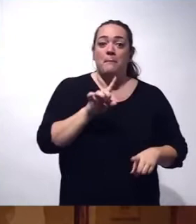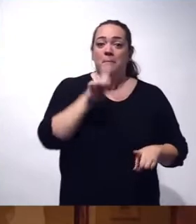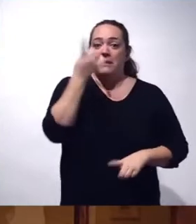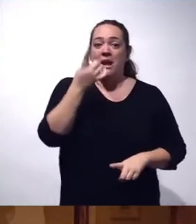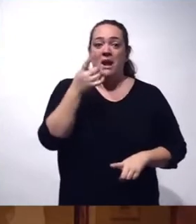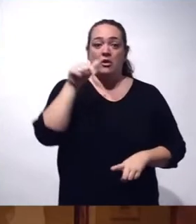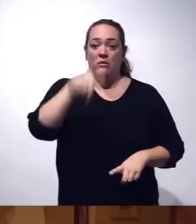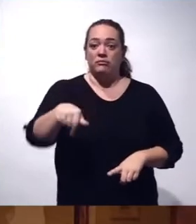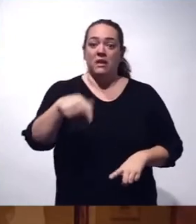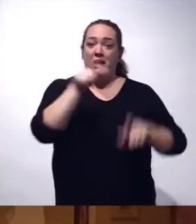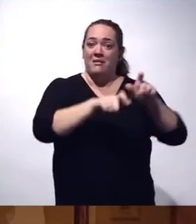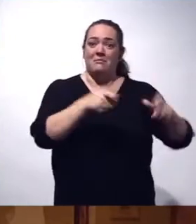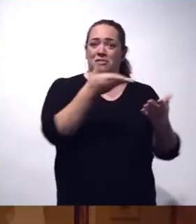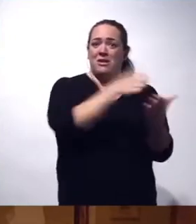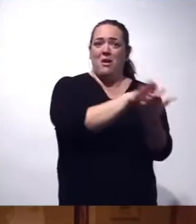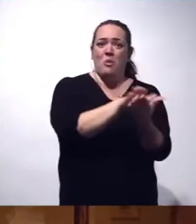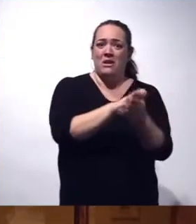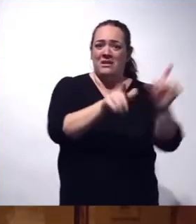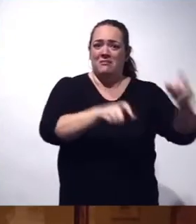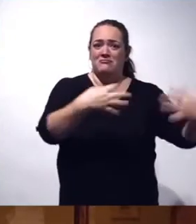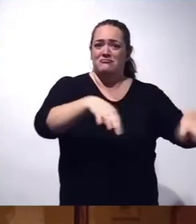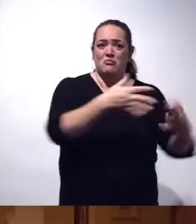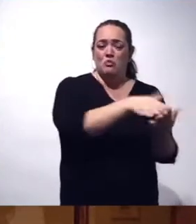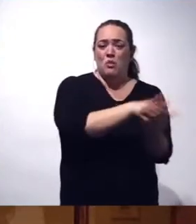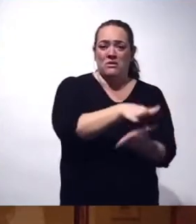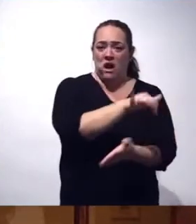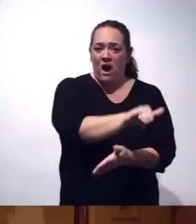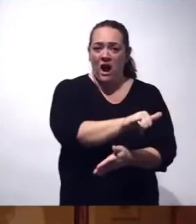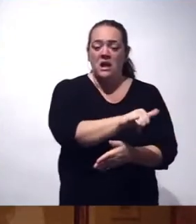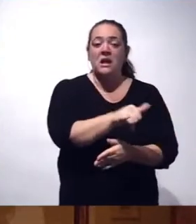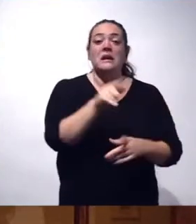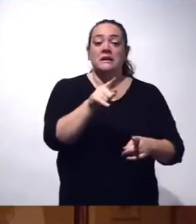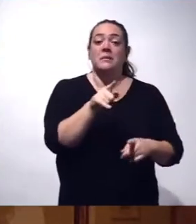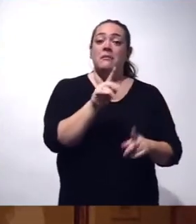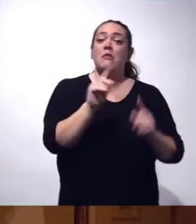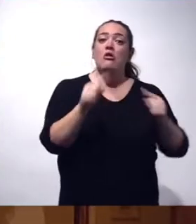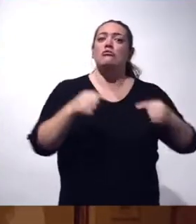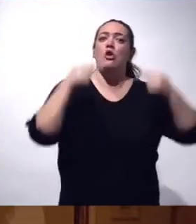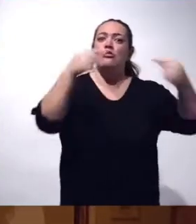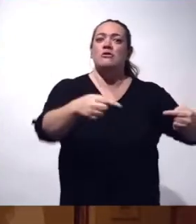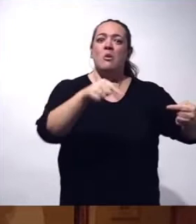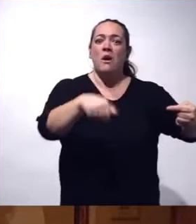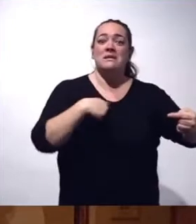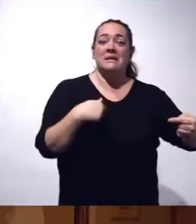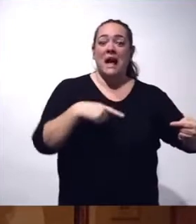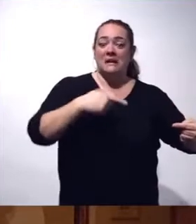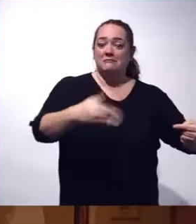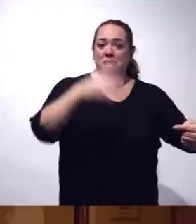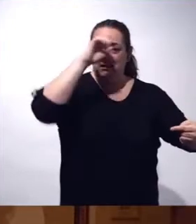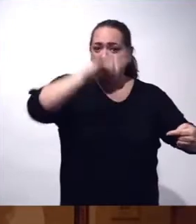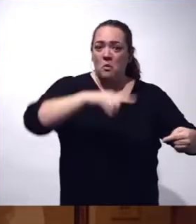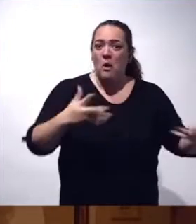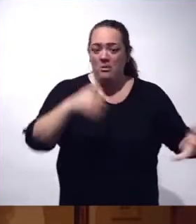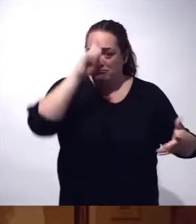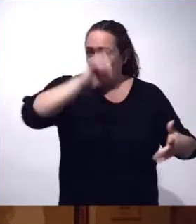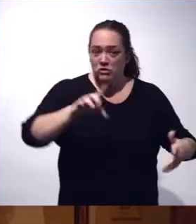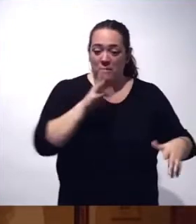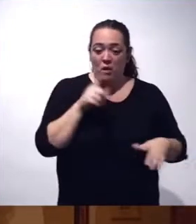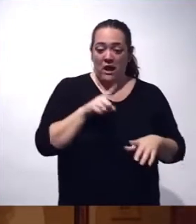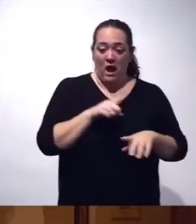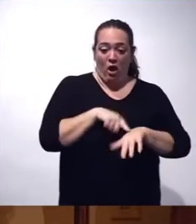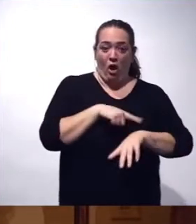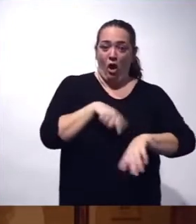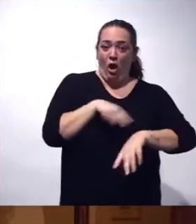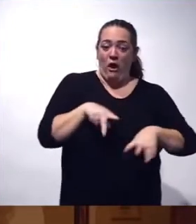de un ataque bélico, pérdida de vidas humanas, muerte de civiles, y también consecuencias que no sabemos prever. Estamos en las primeras horas